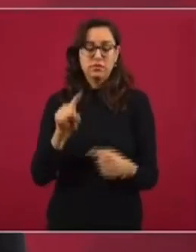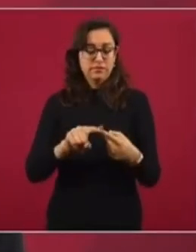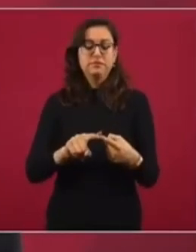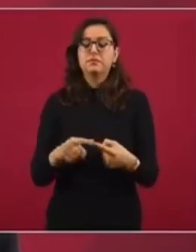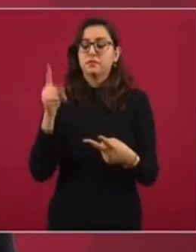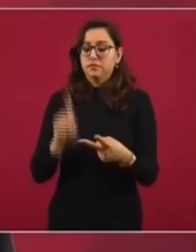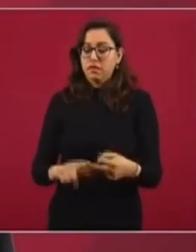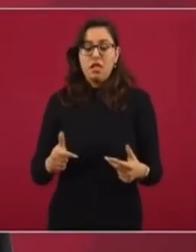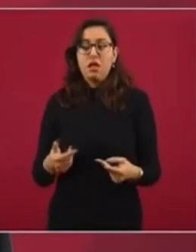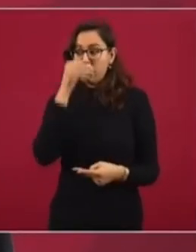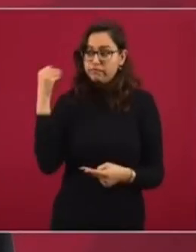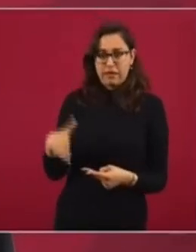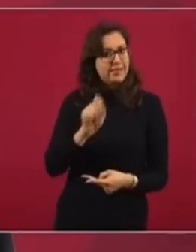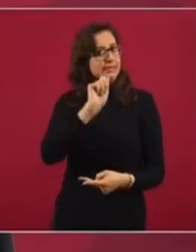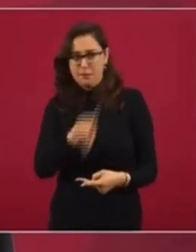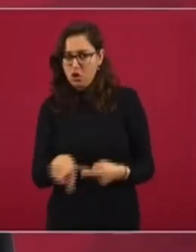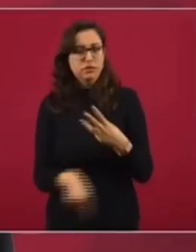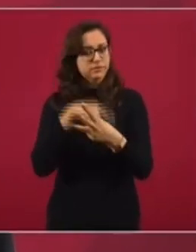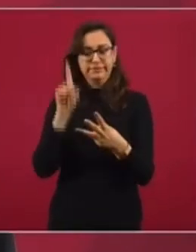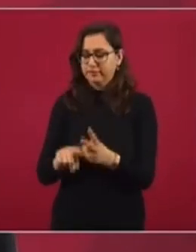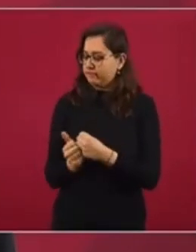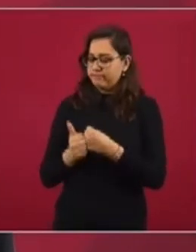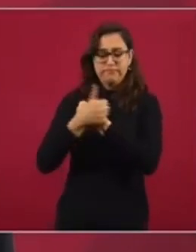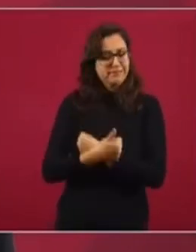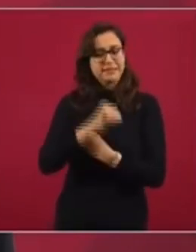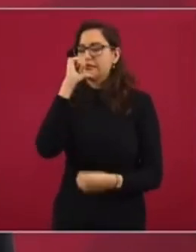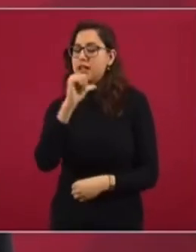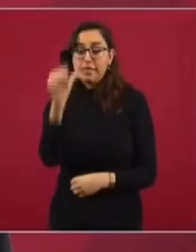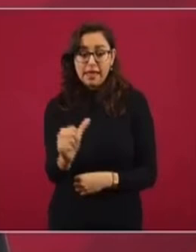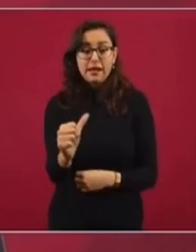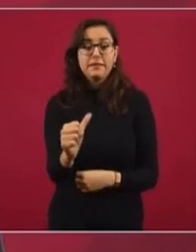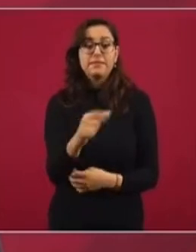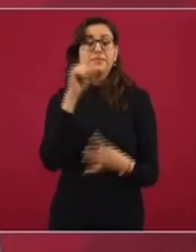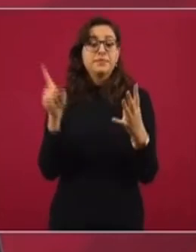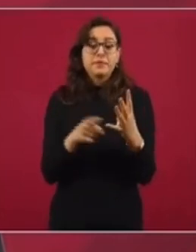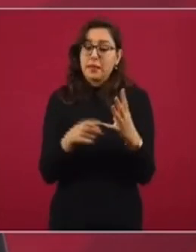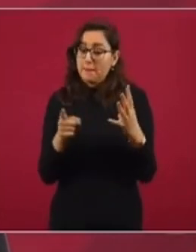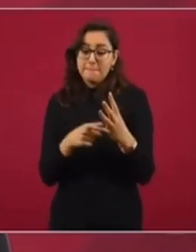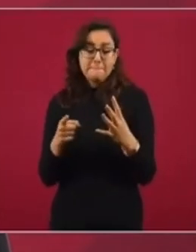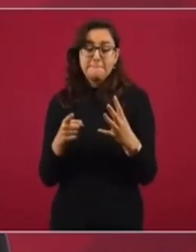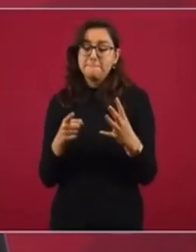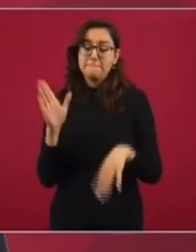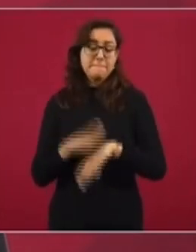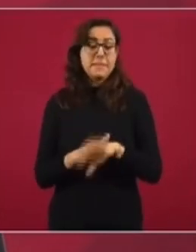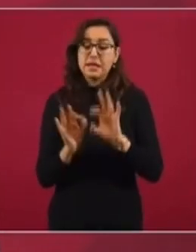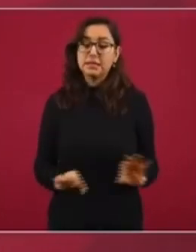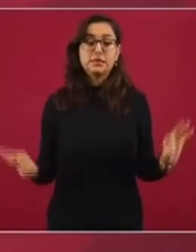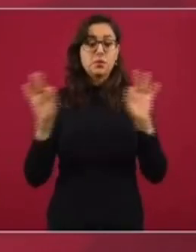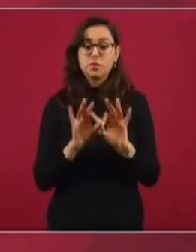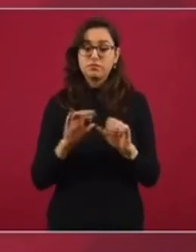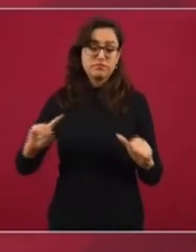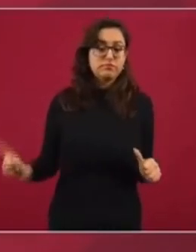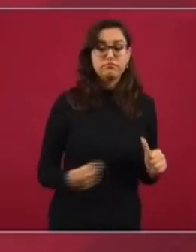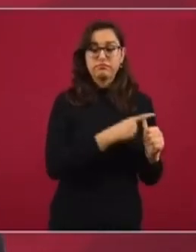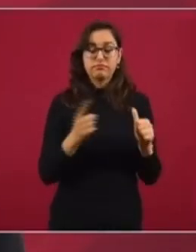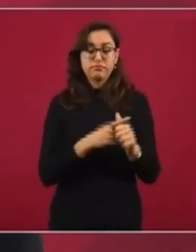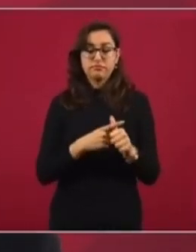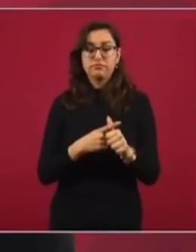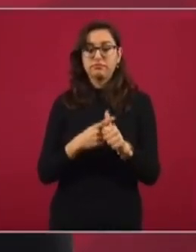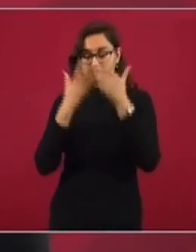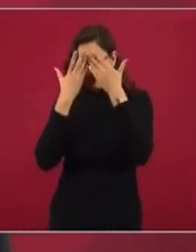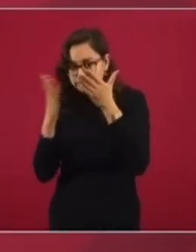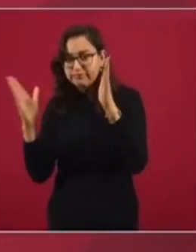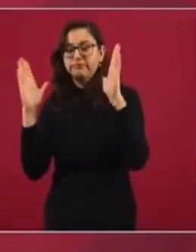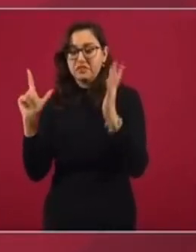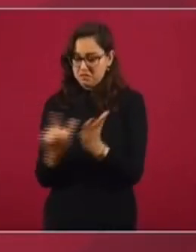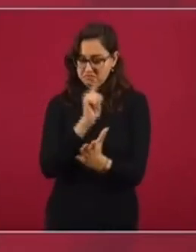no hay encubrimiento y es la máxima de los liberales del siglo